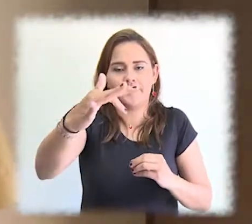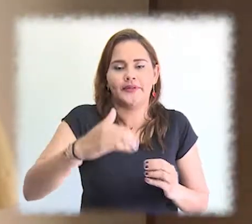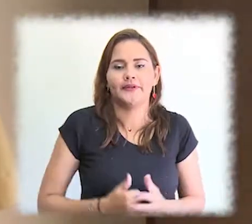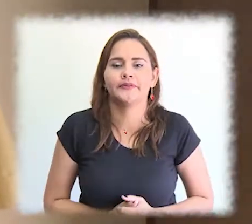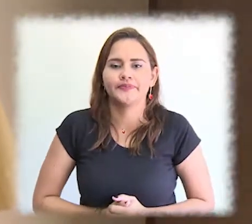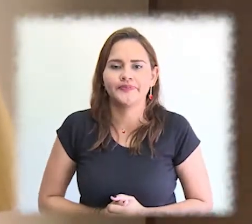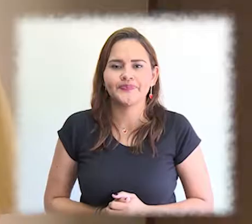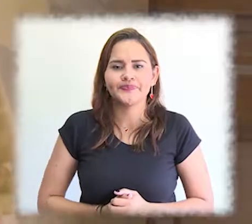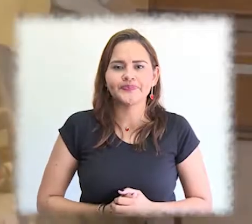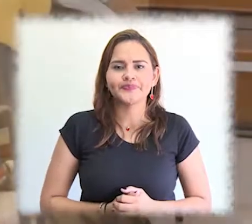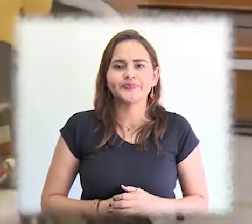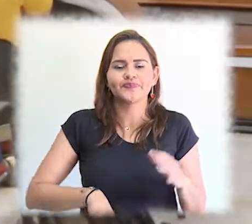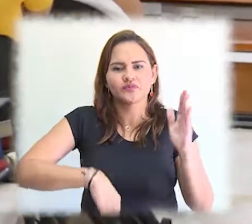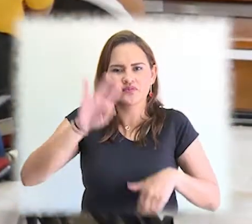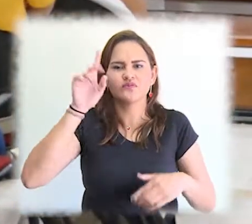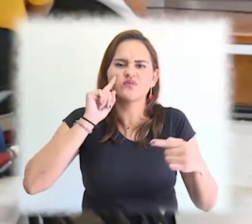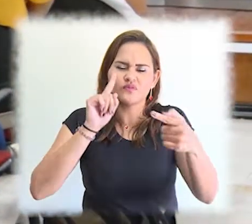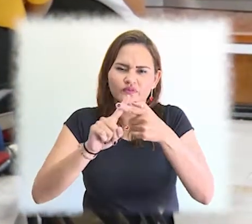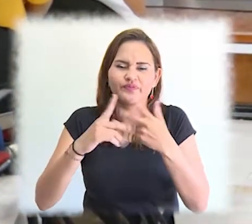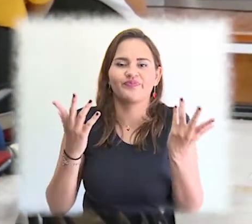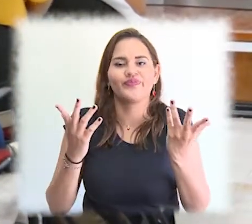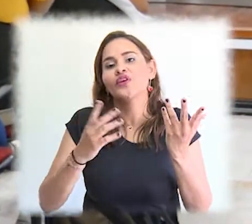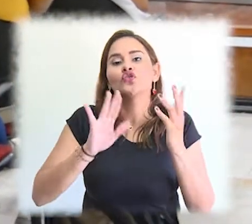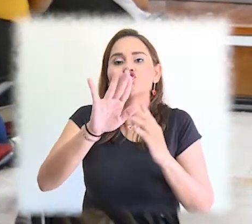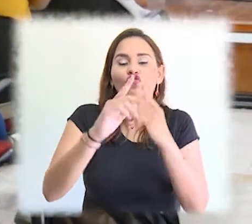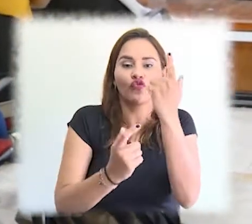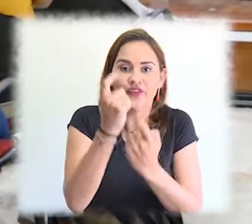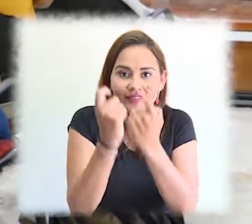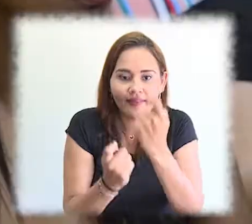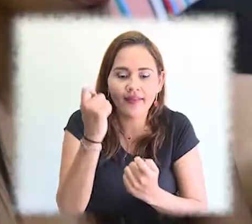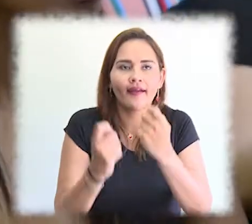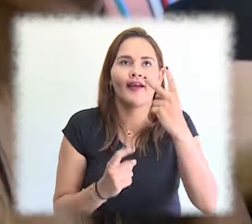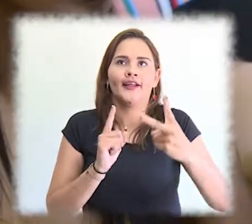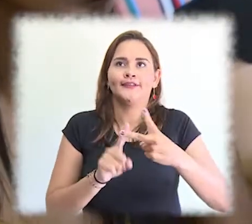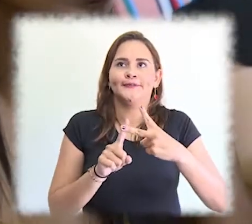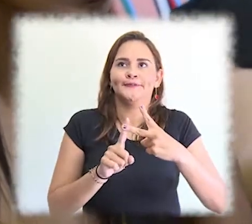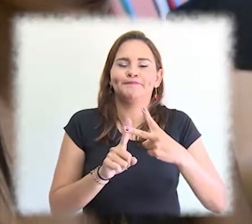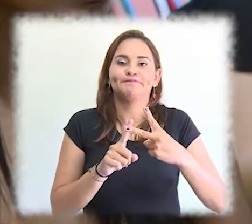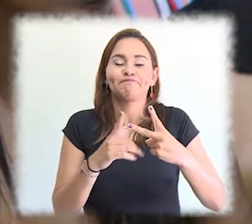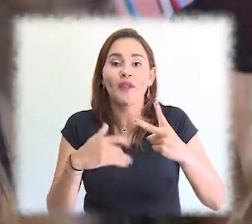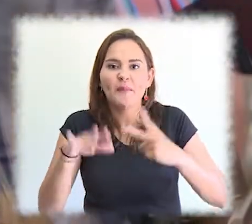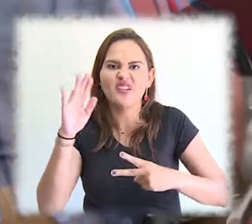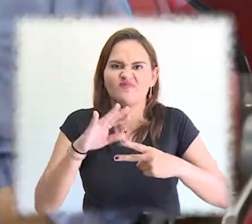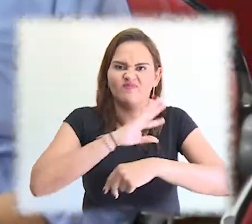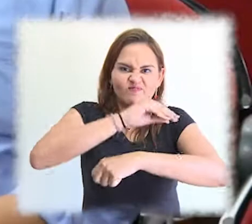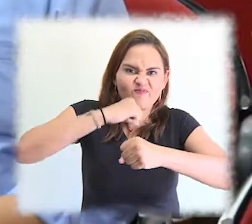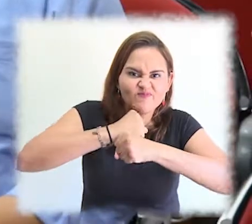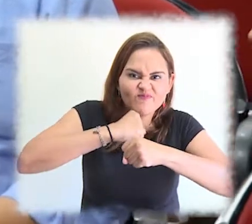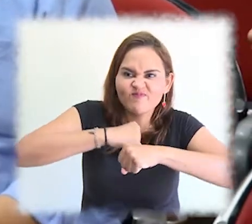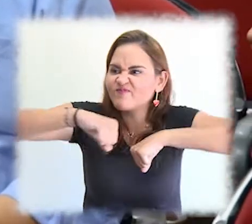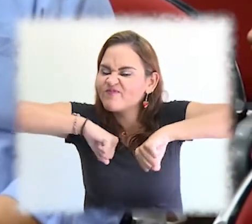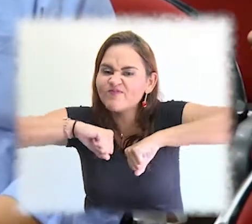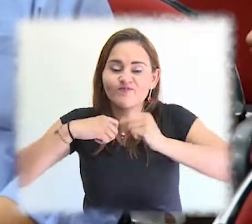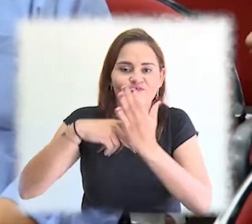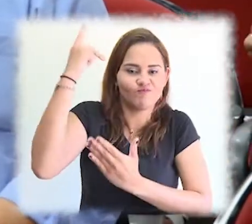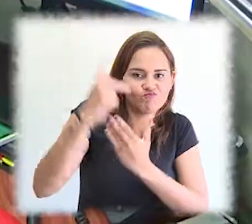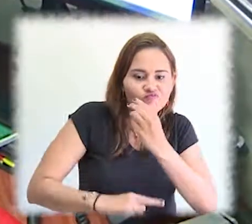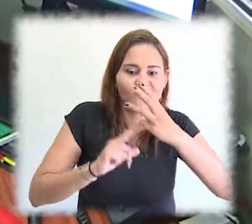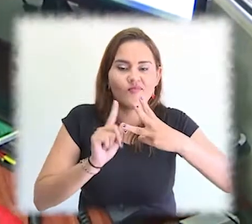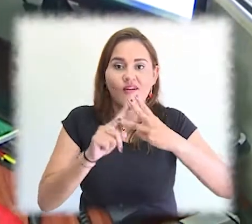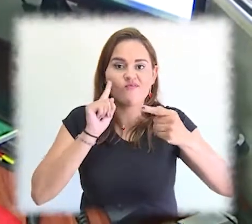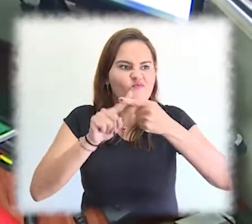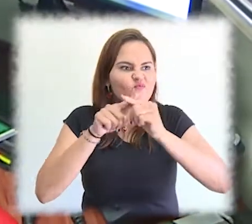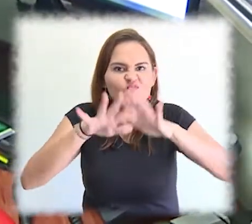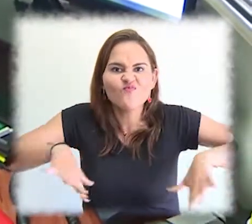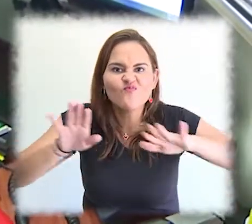de Magdalena y de Santa Marta. La oferta de alto nivel la conforman la especialización en gerencia de mercadeo, en alta gerencia, en